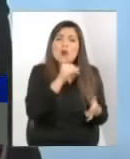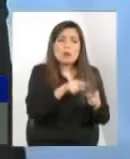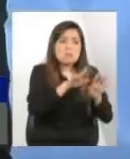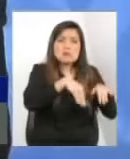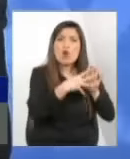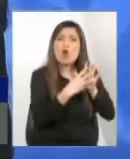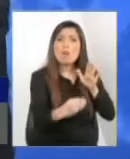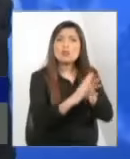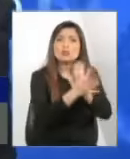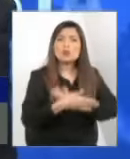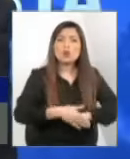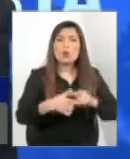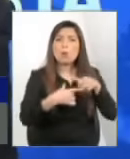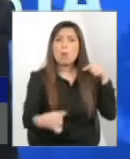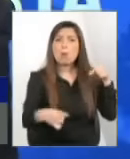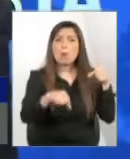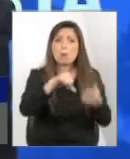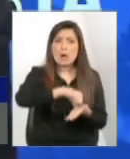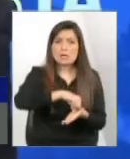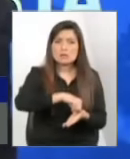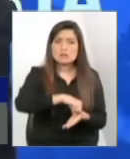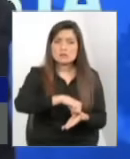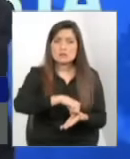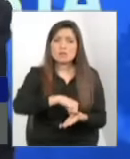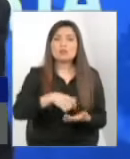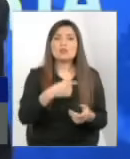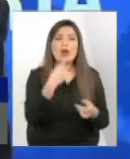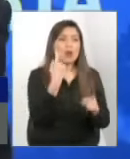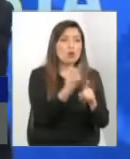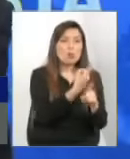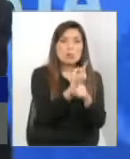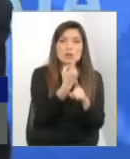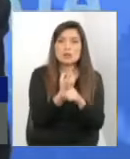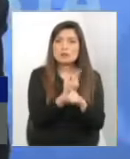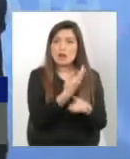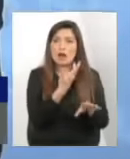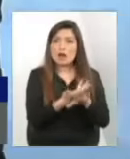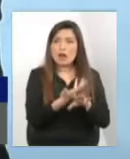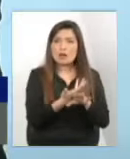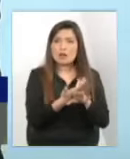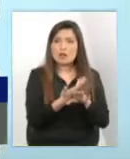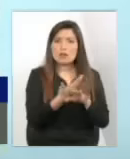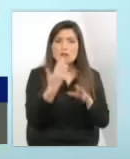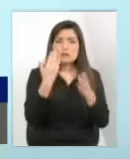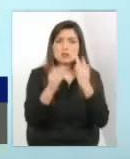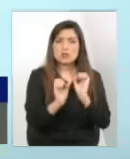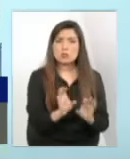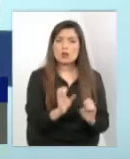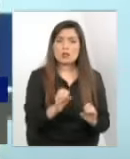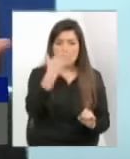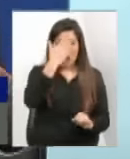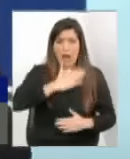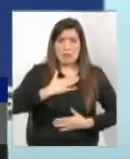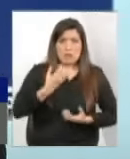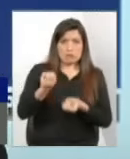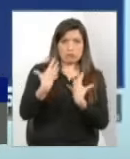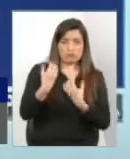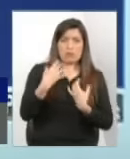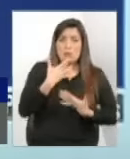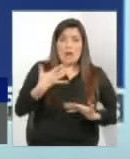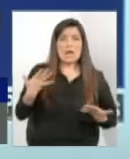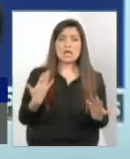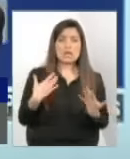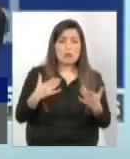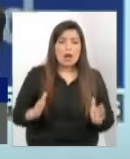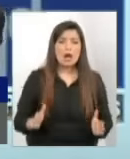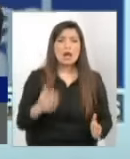país. Tú conversas con el secretario, hay un dirigente en el Instituto Sindical que Psicoeducador. Me dice, mira, a mí me formaron para las crisis, me